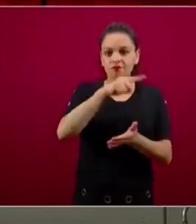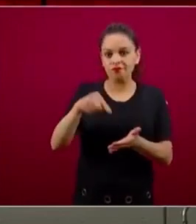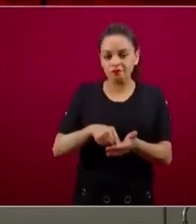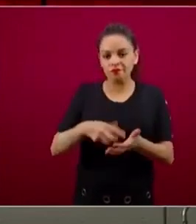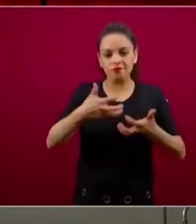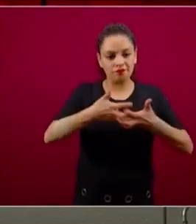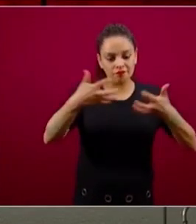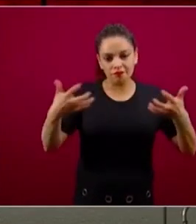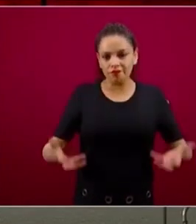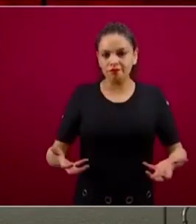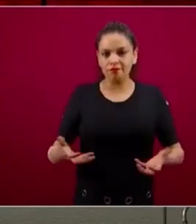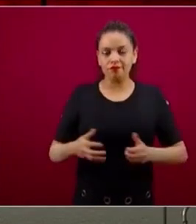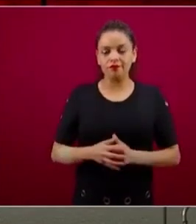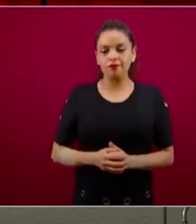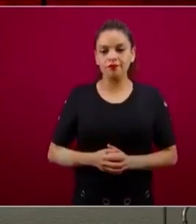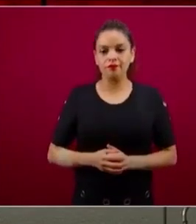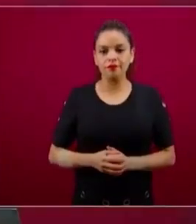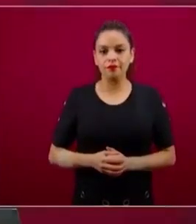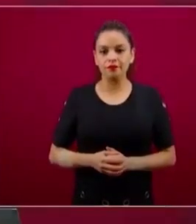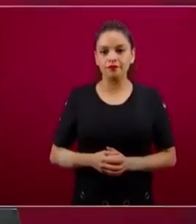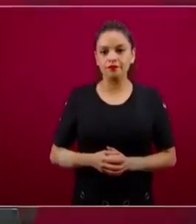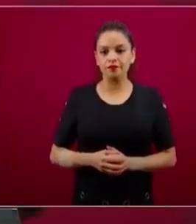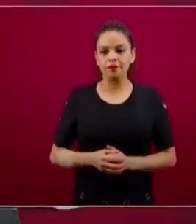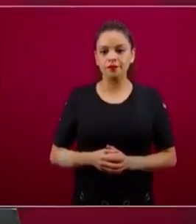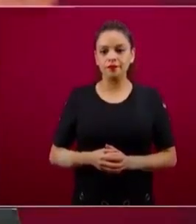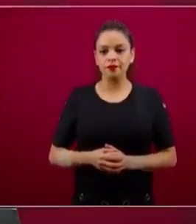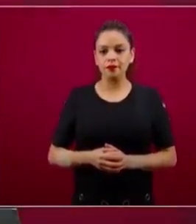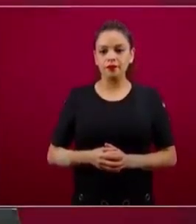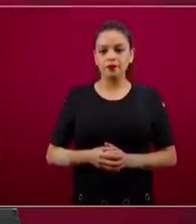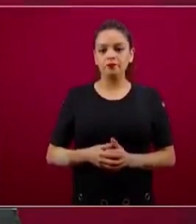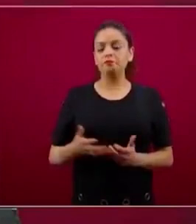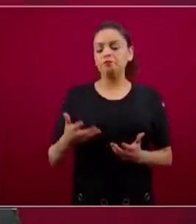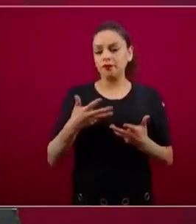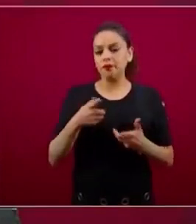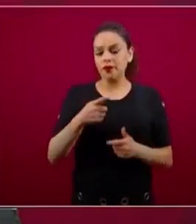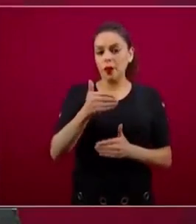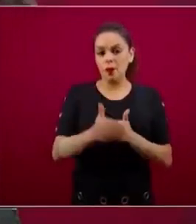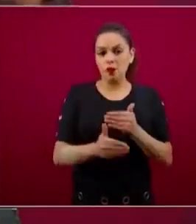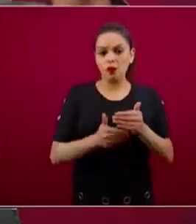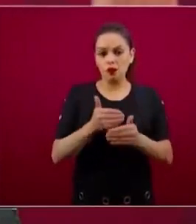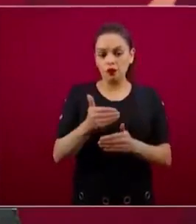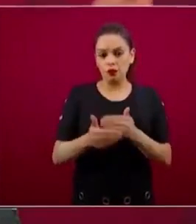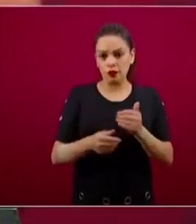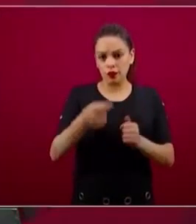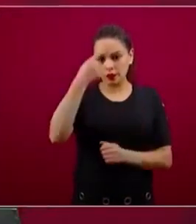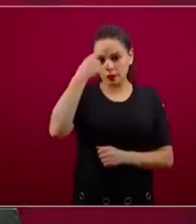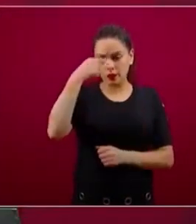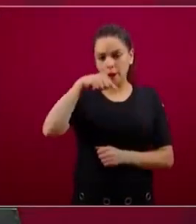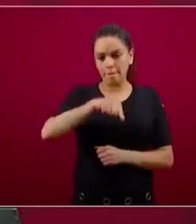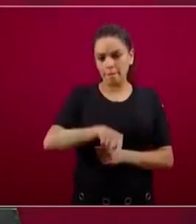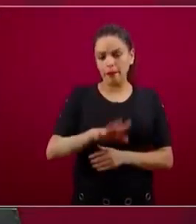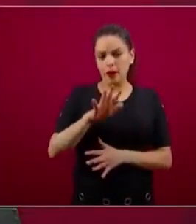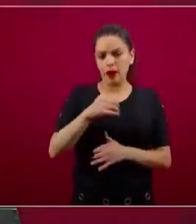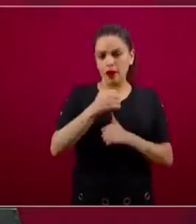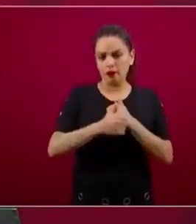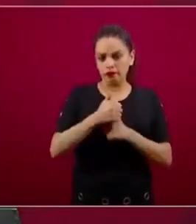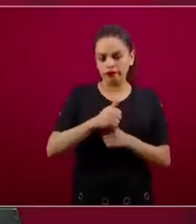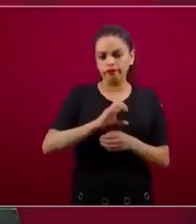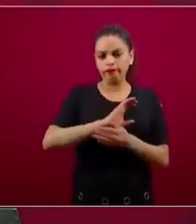terreno tiene una connotación particular. Llevamos un proceso de licitación. Habíamos hablado la ocasión pasada que es un proceso de